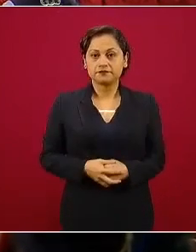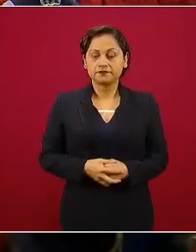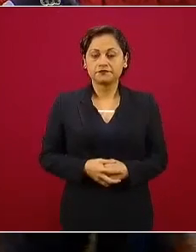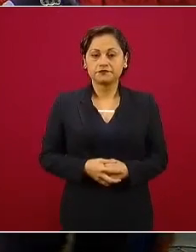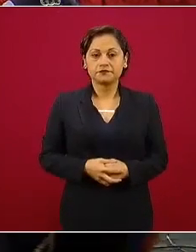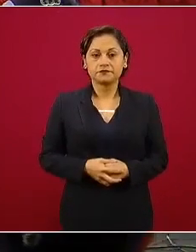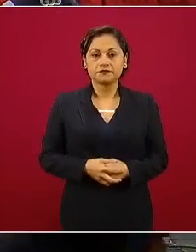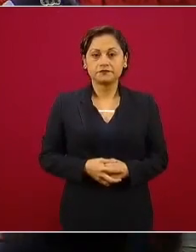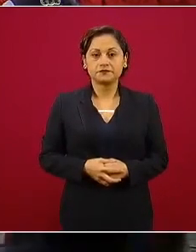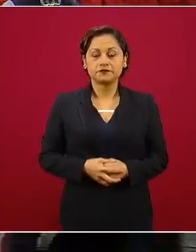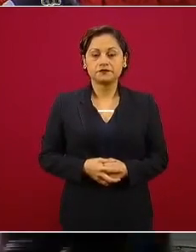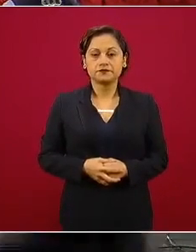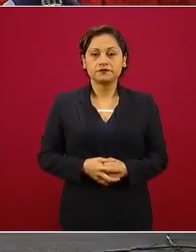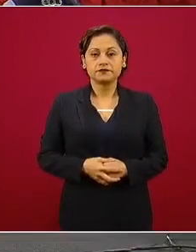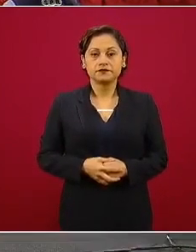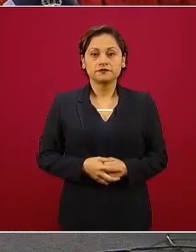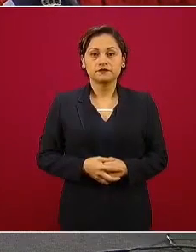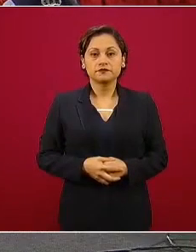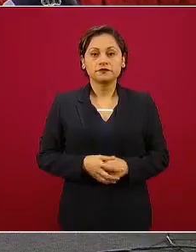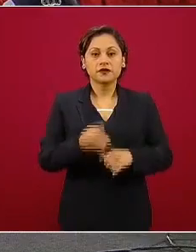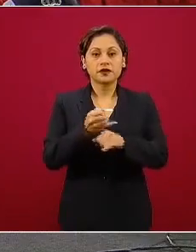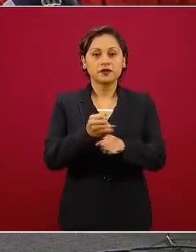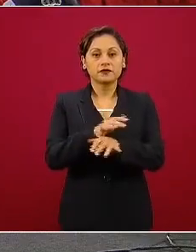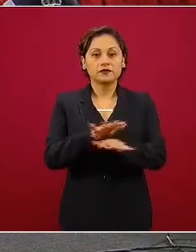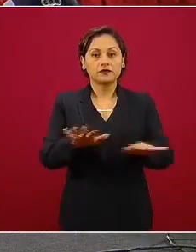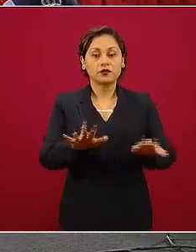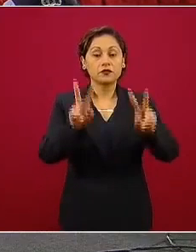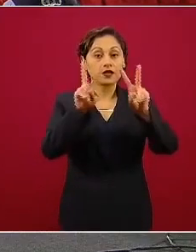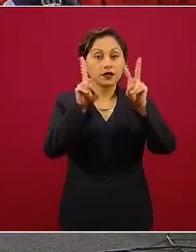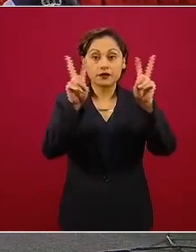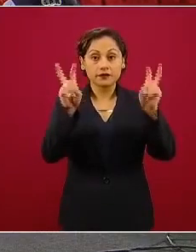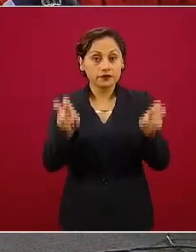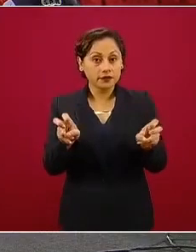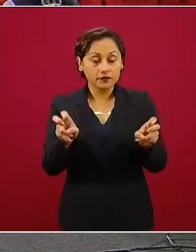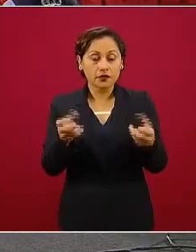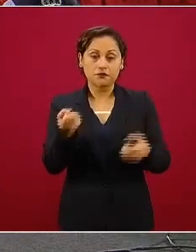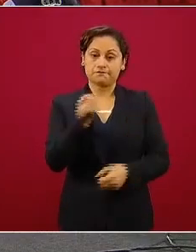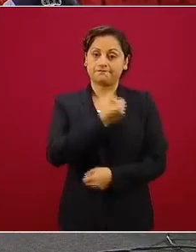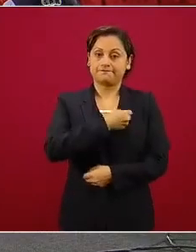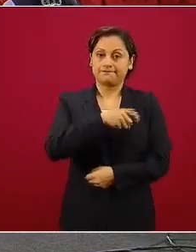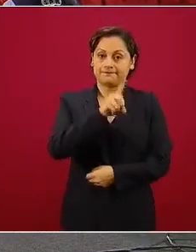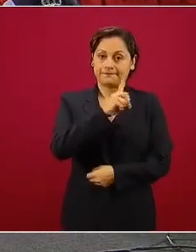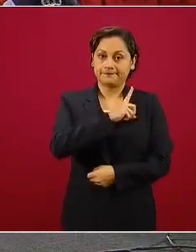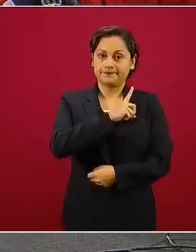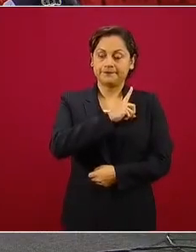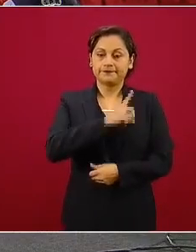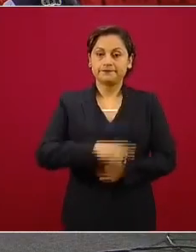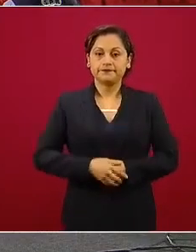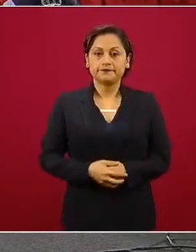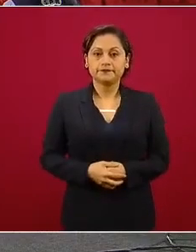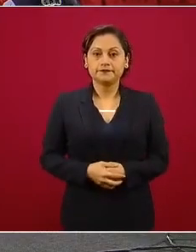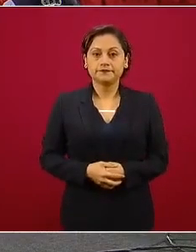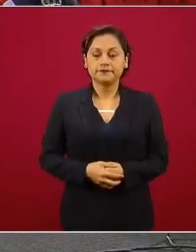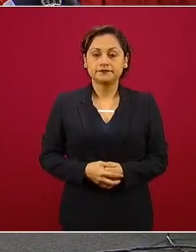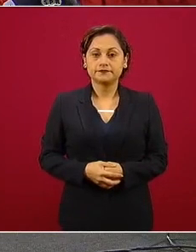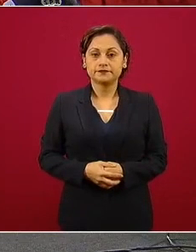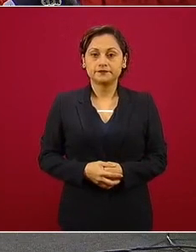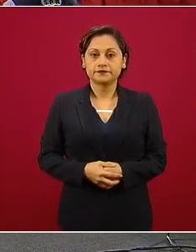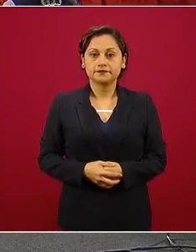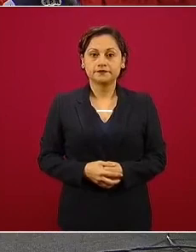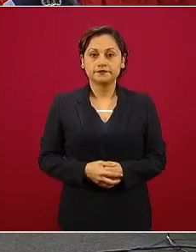informar sobre la situación de salud y en especial